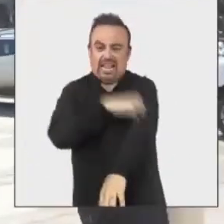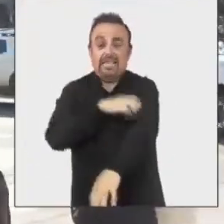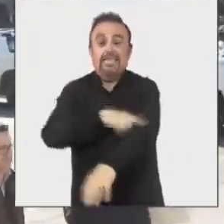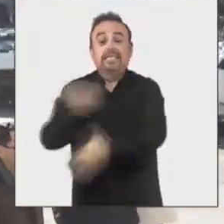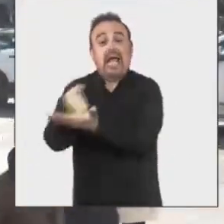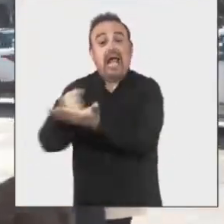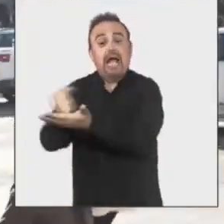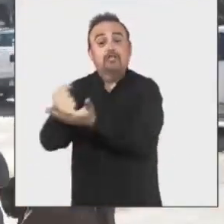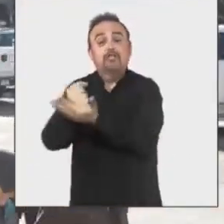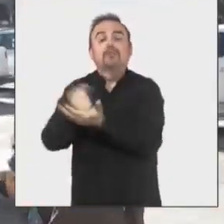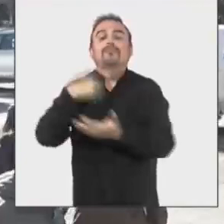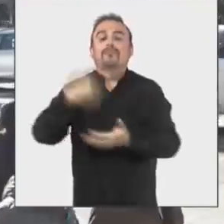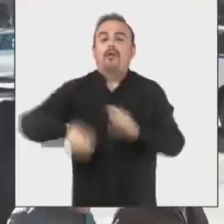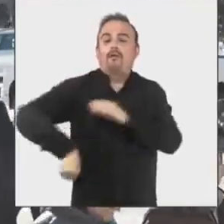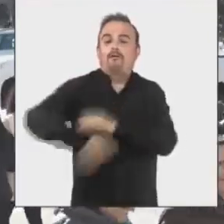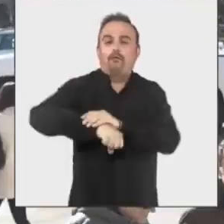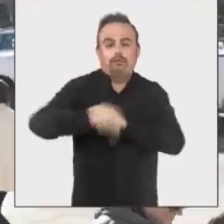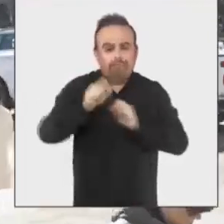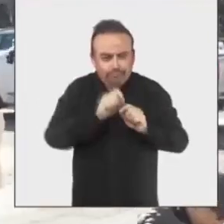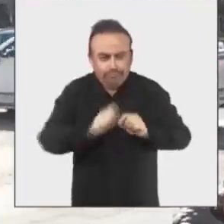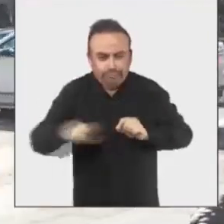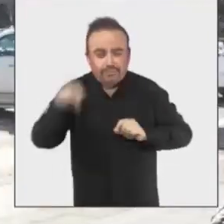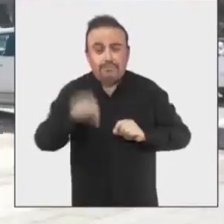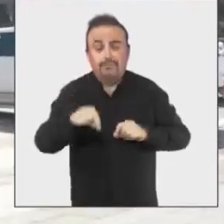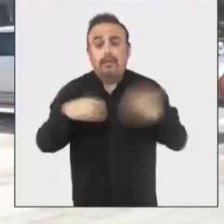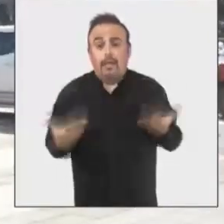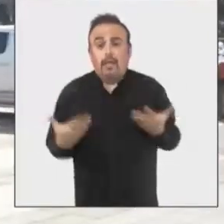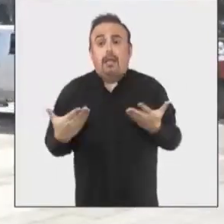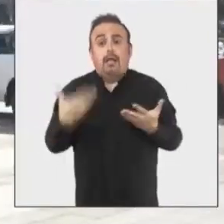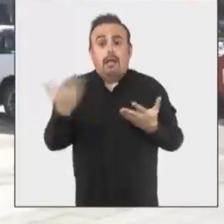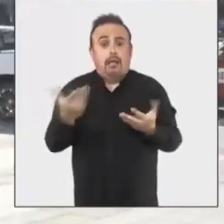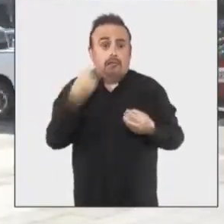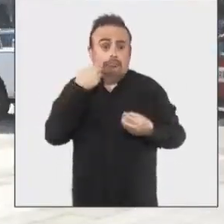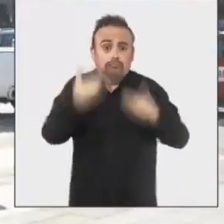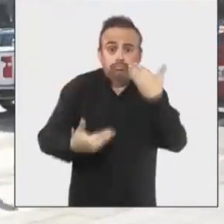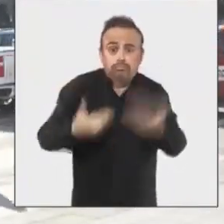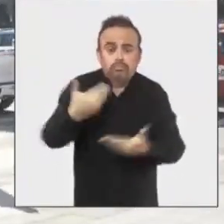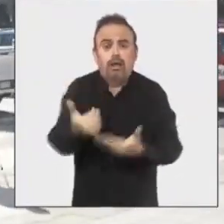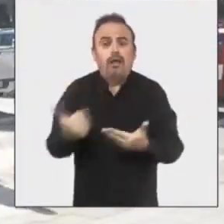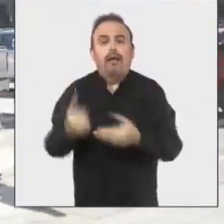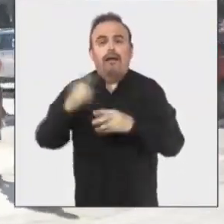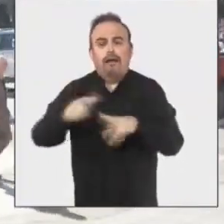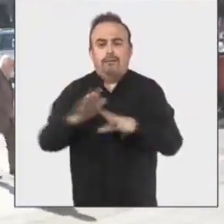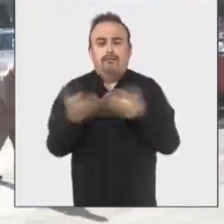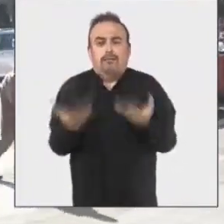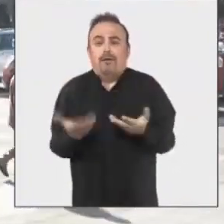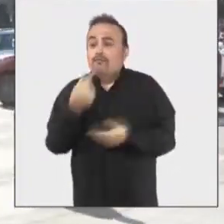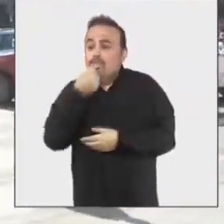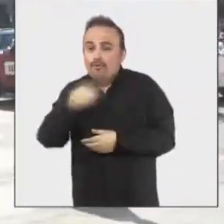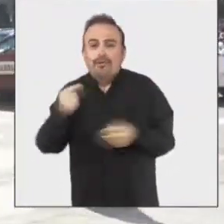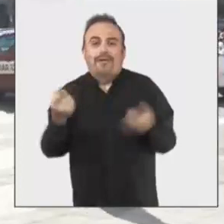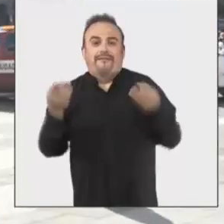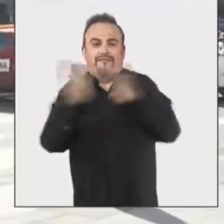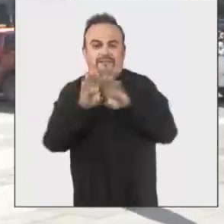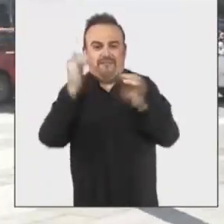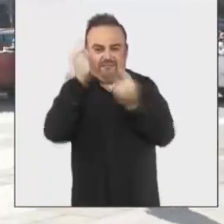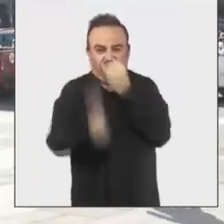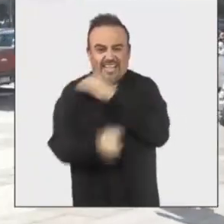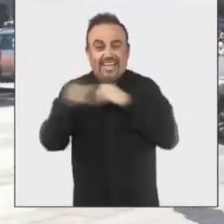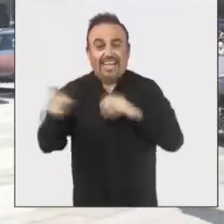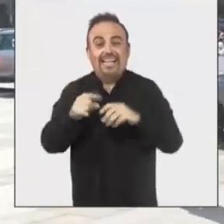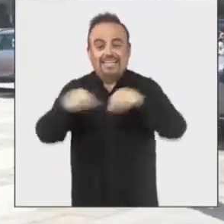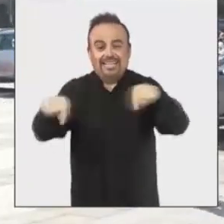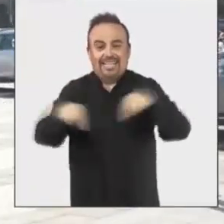la Asociación de Fútbol Amateur. De esta forma entonces se recibieron esta importante implementación con un gran cierre que se desarrolló en el